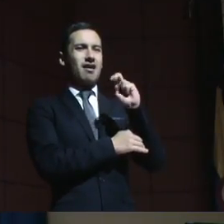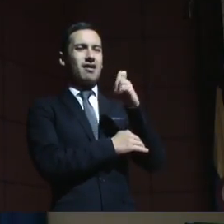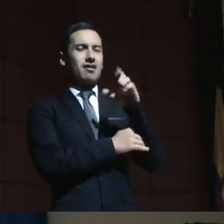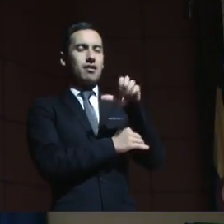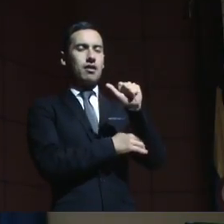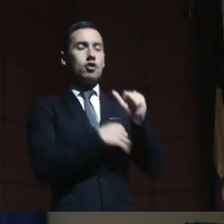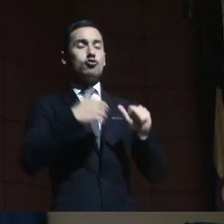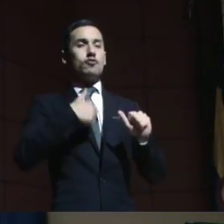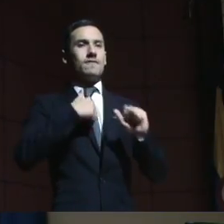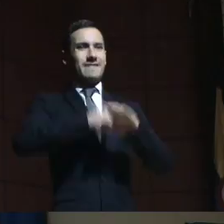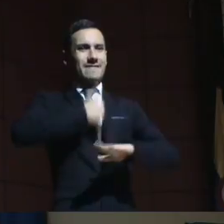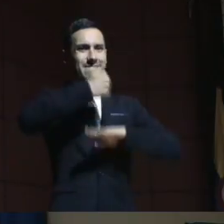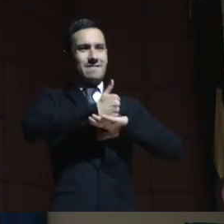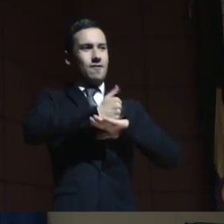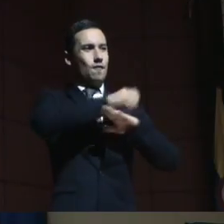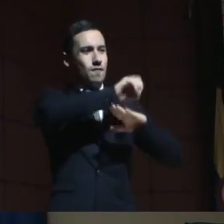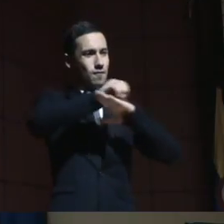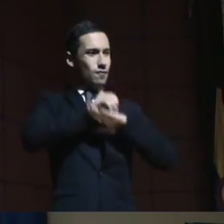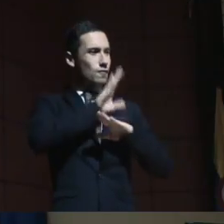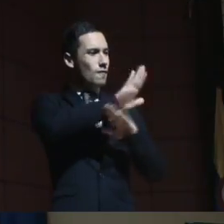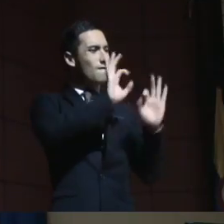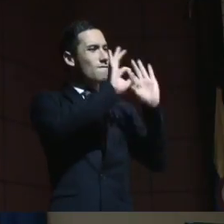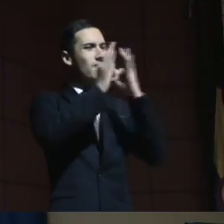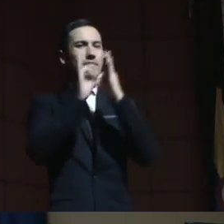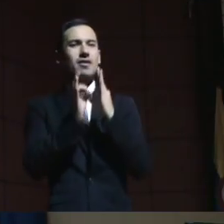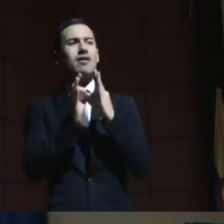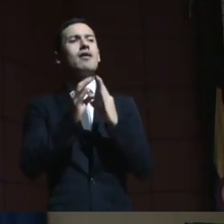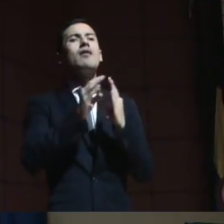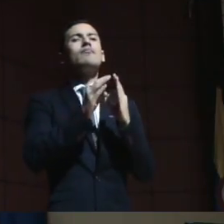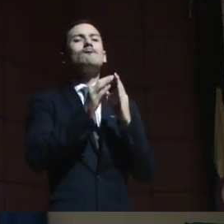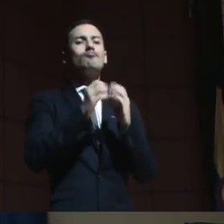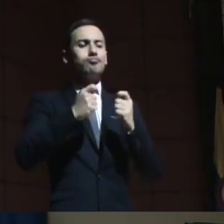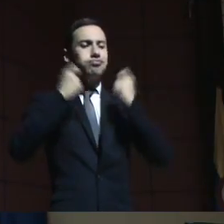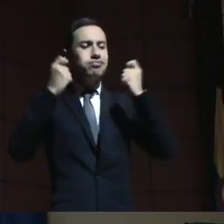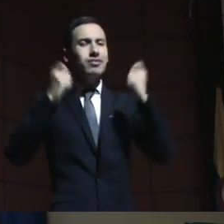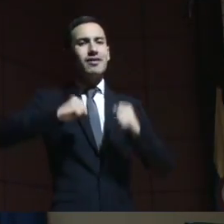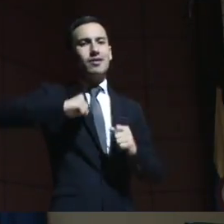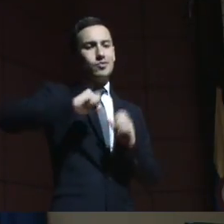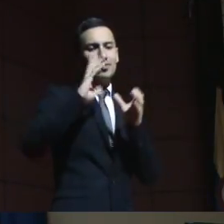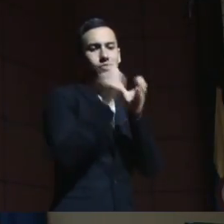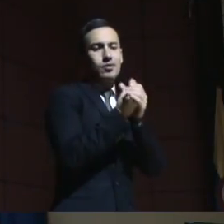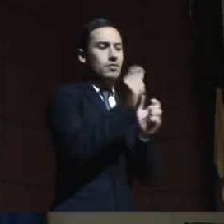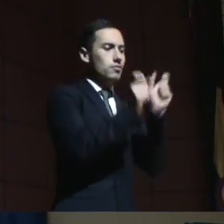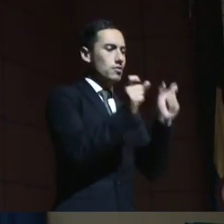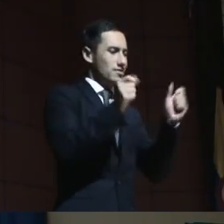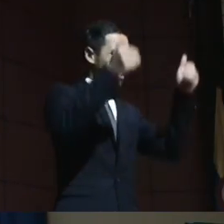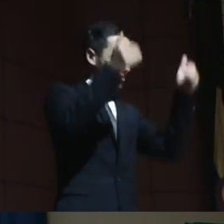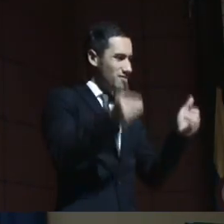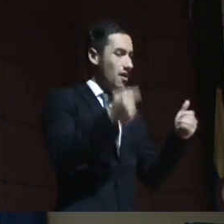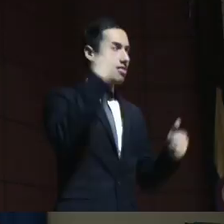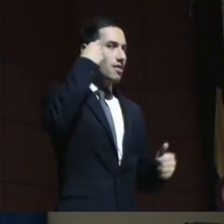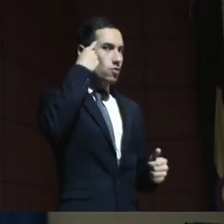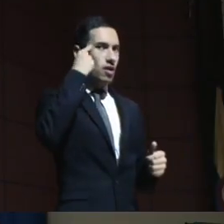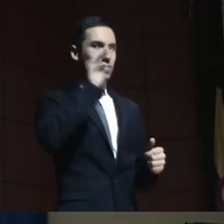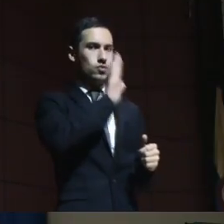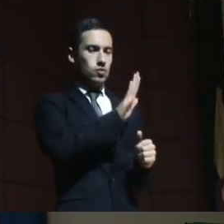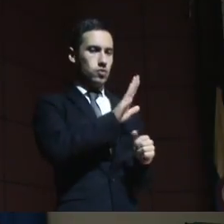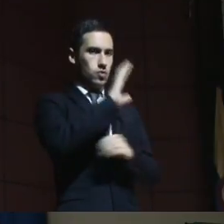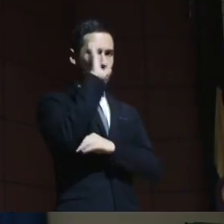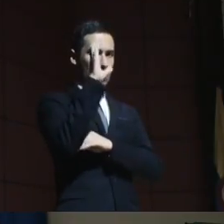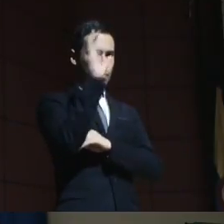organización de familias que promueve los derechos y la inclusión de las personas con discapacidad intelectual en el país,